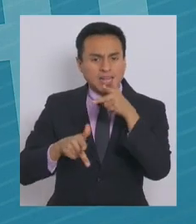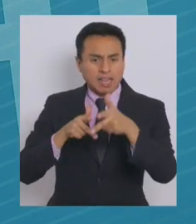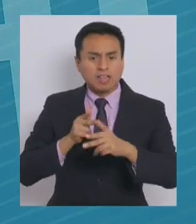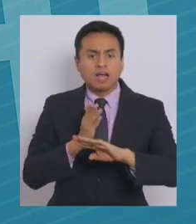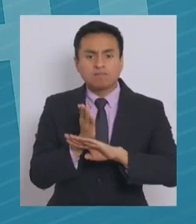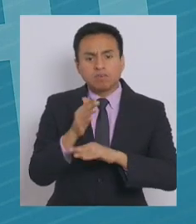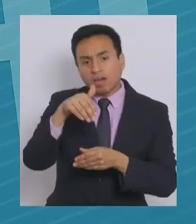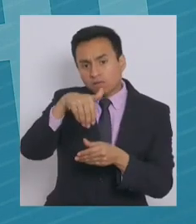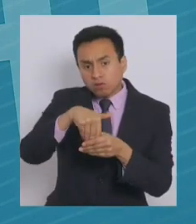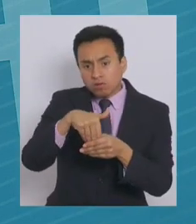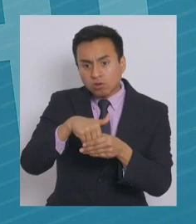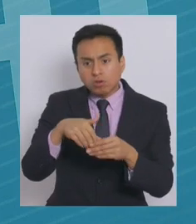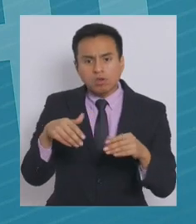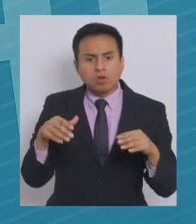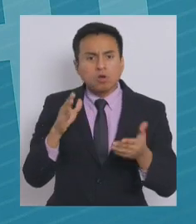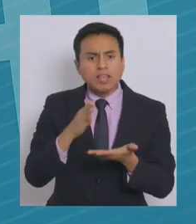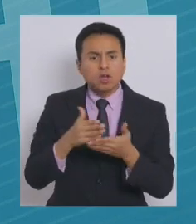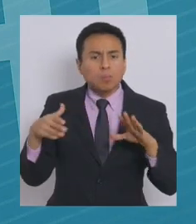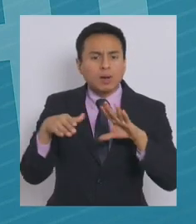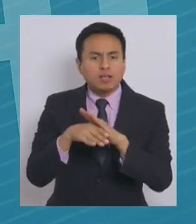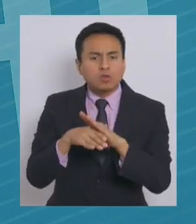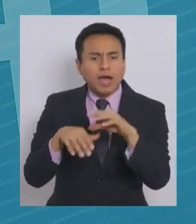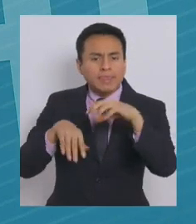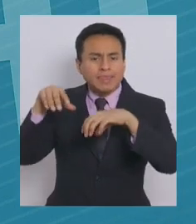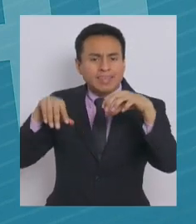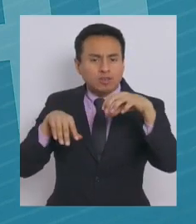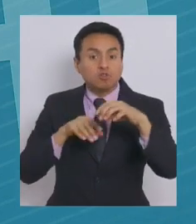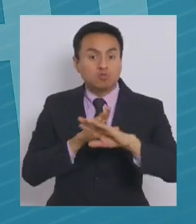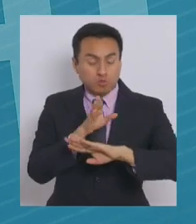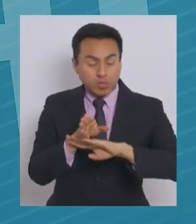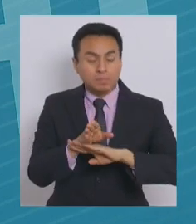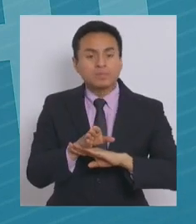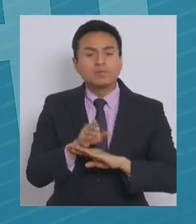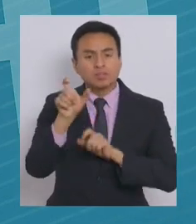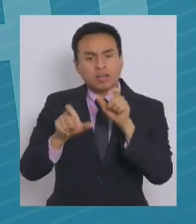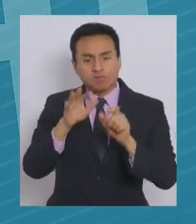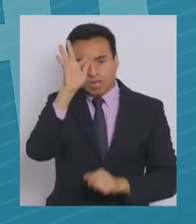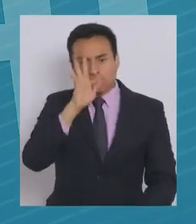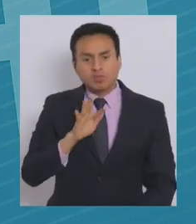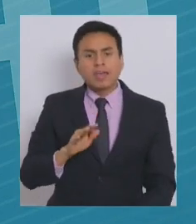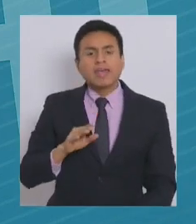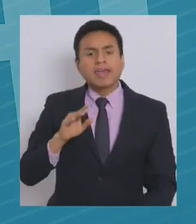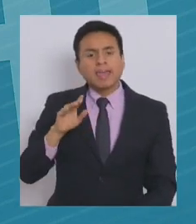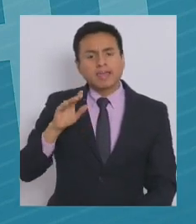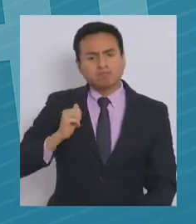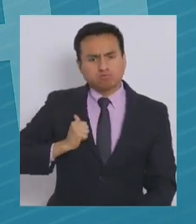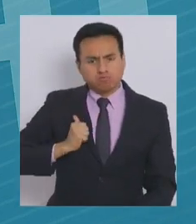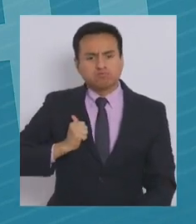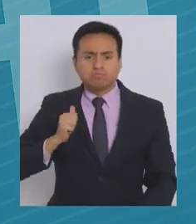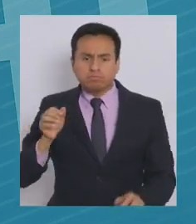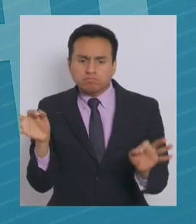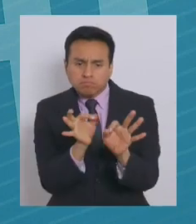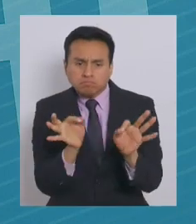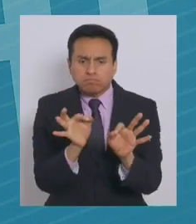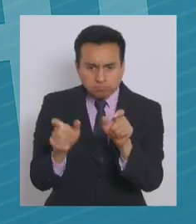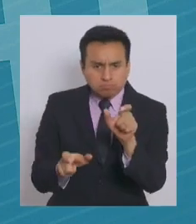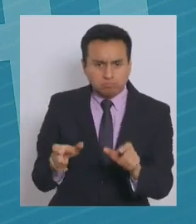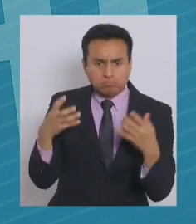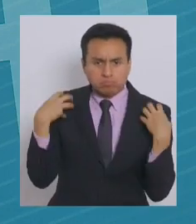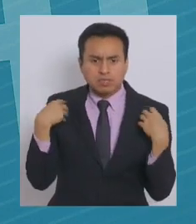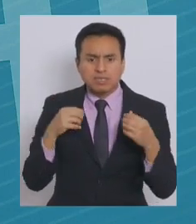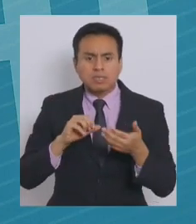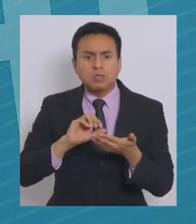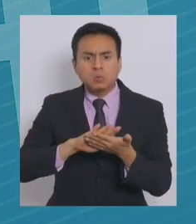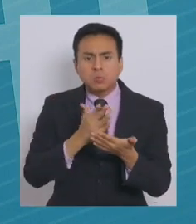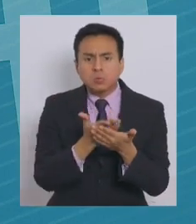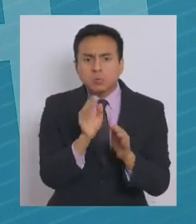en el Pacto Andino, en el Colegio Pacto Andino, y ahí habían, por ejemplo, funcionarios del Ejército también dando las indicaciones sanitarias y, por